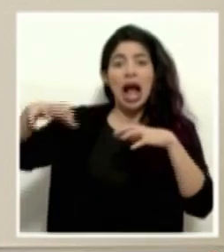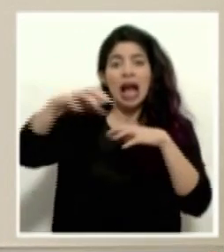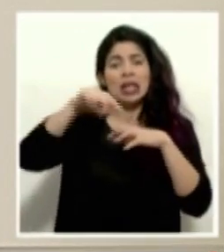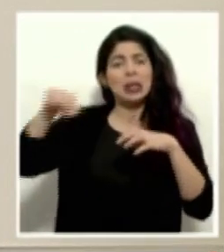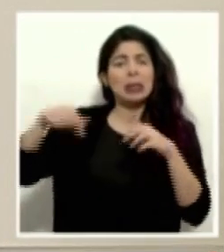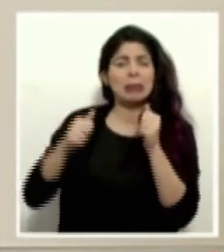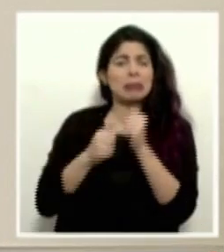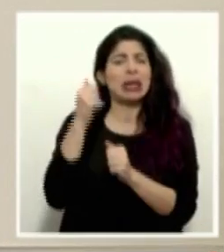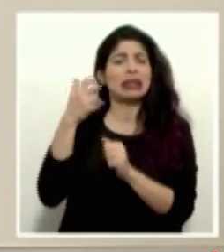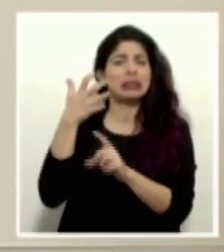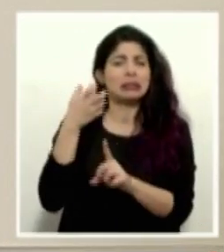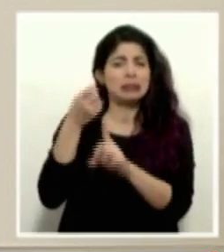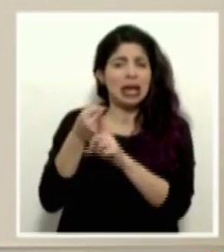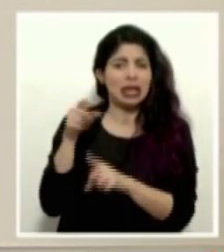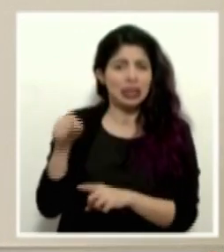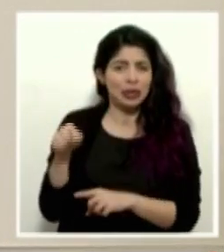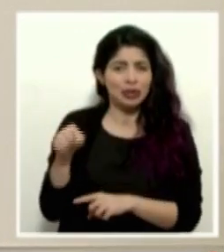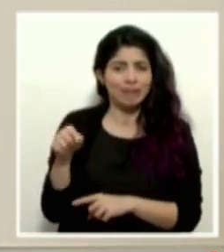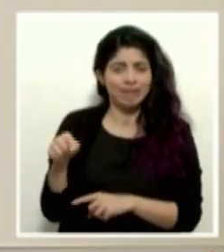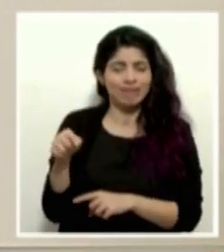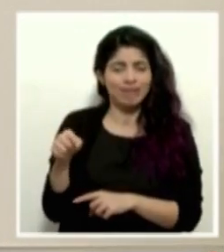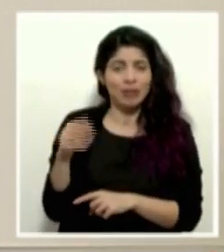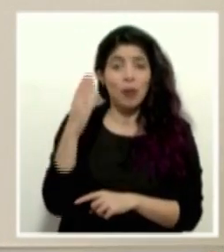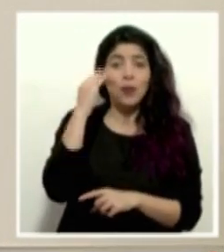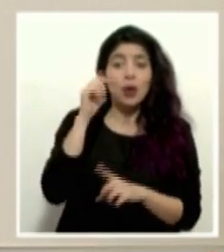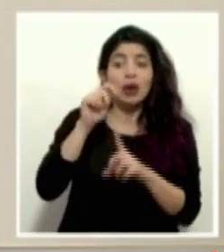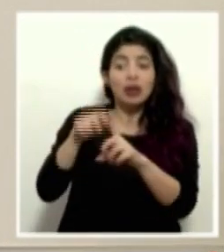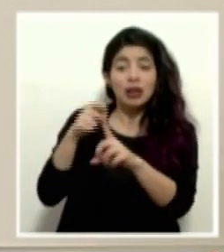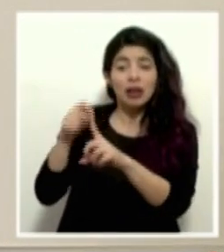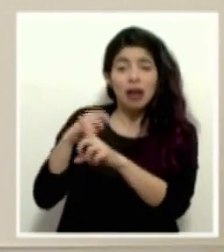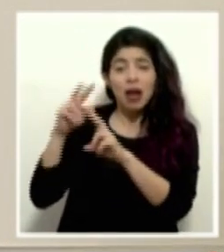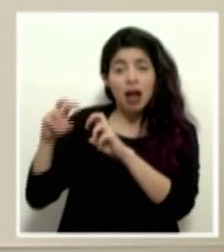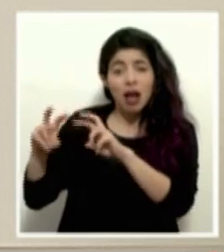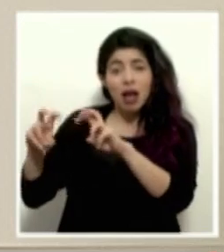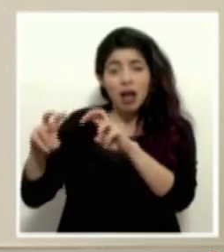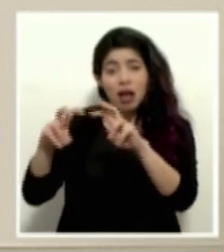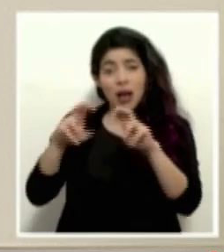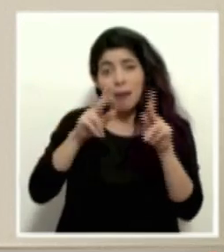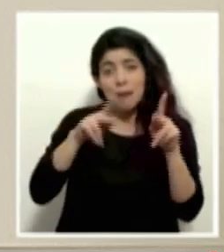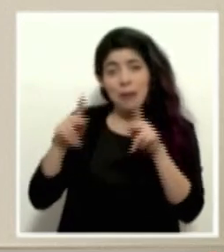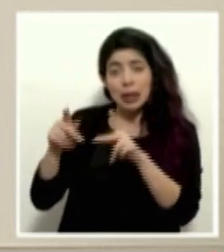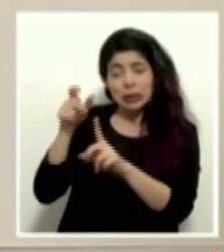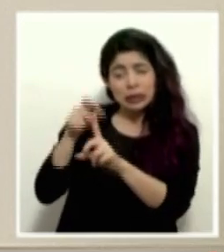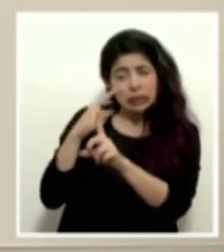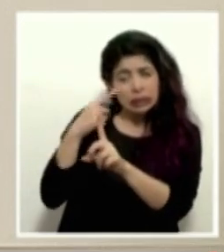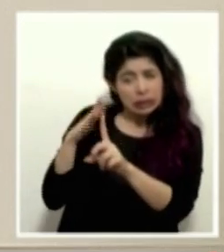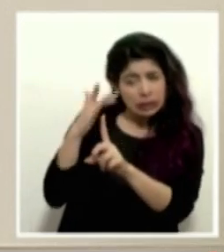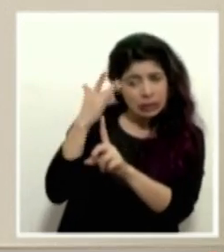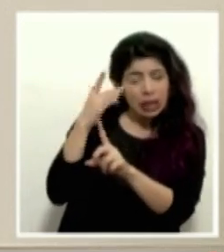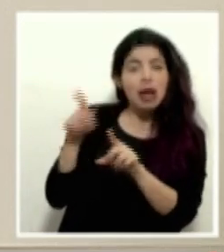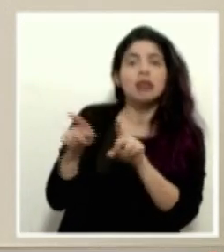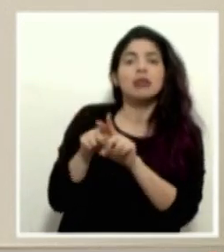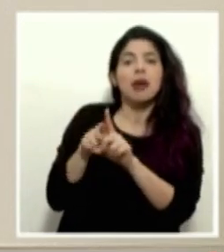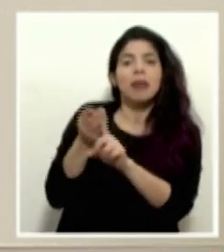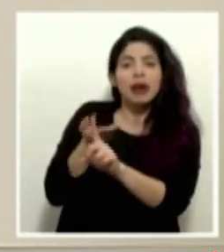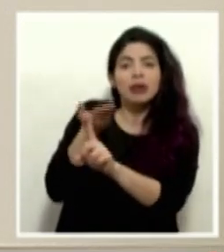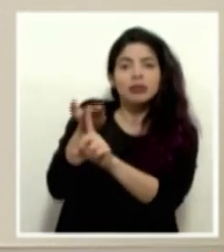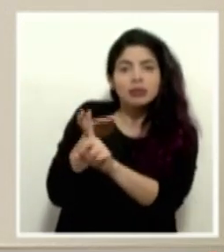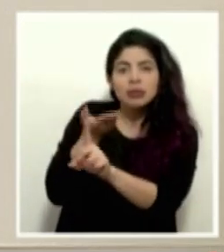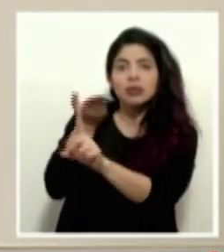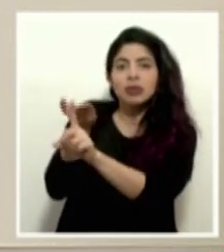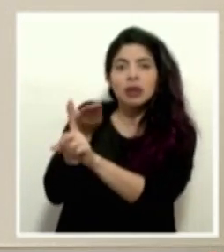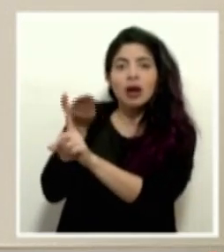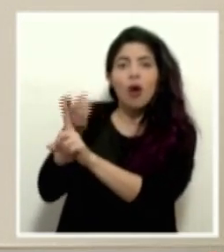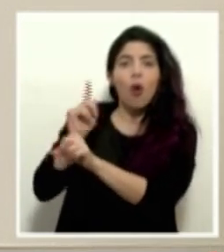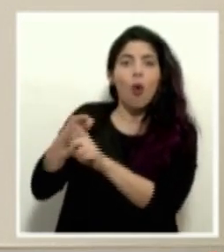ha habido mucho más afectación, no solamente por el hecho de las pruebas que se tienen que estar haciendo para las personas sospechosas, sino por las órdenes sanitarias que tienen que estarse